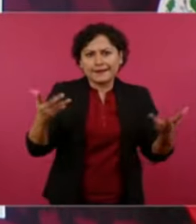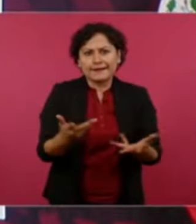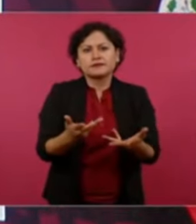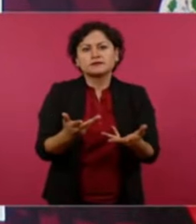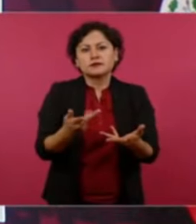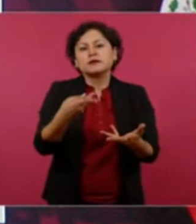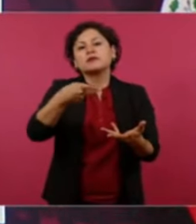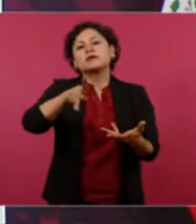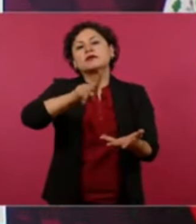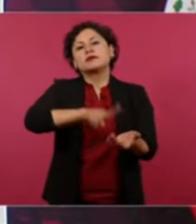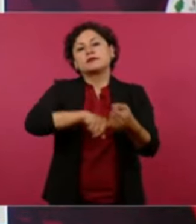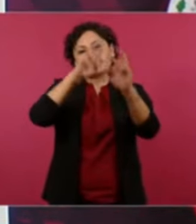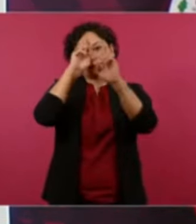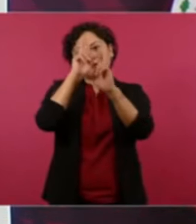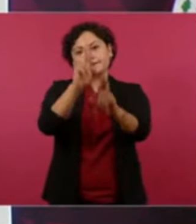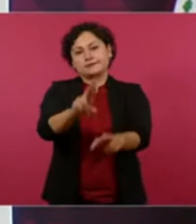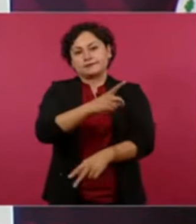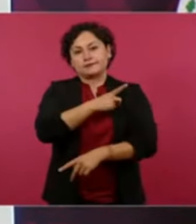respetuosamente